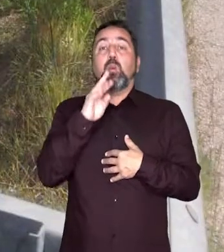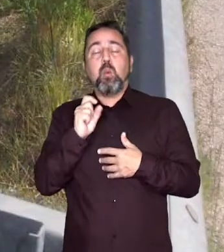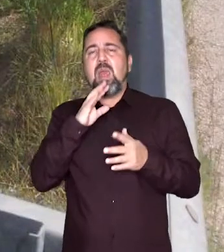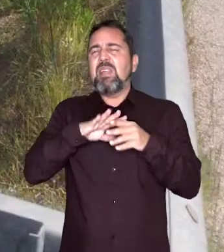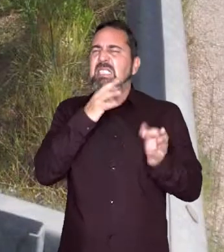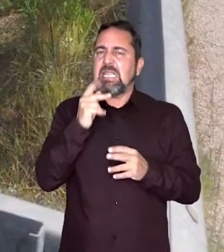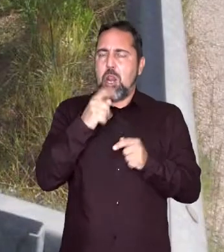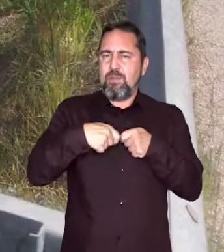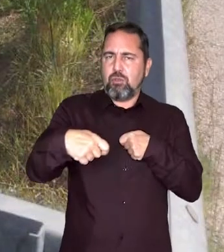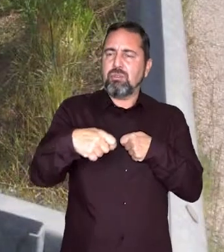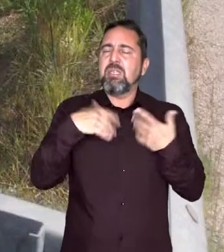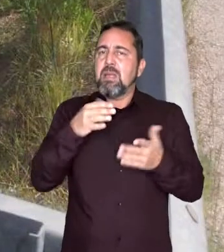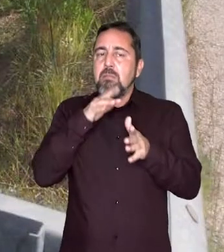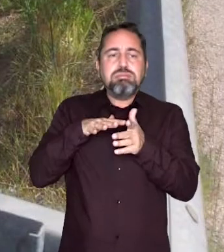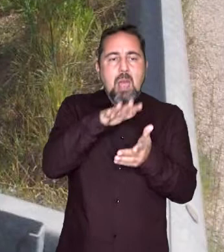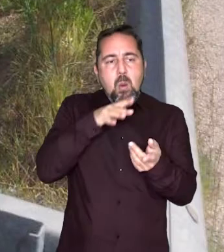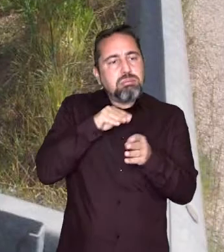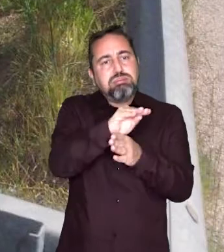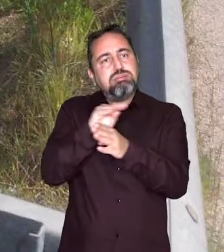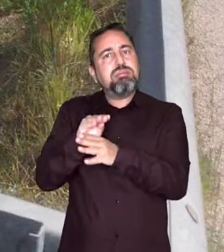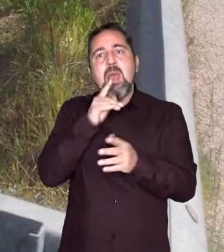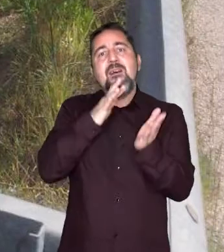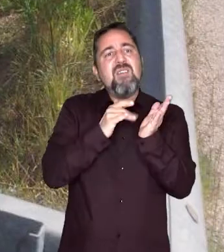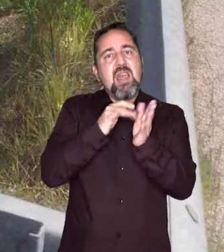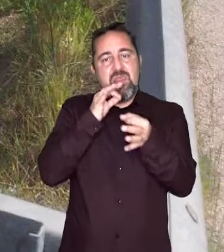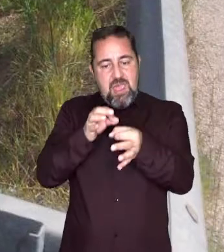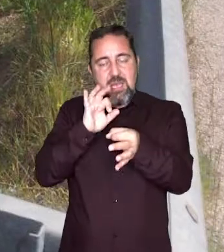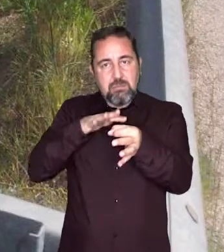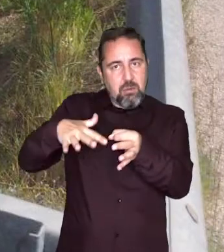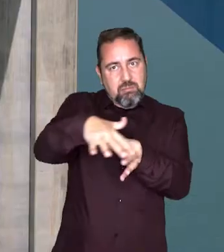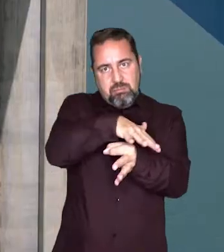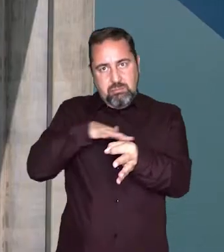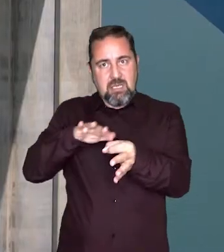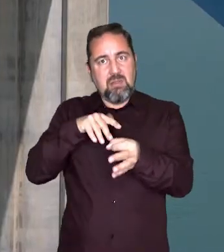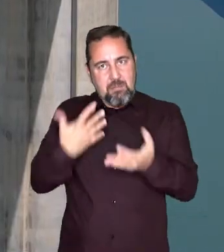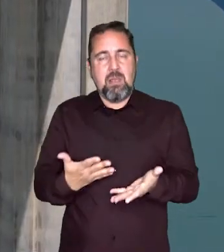kilómetros de longitud y abastece, entre otras poblaciones, a Valencia y su área metropolitana.